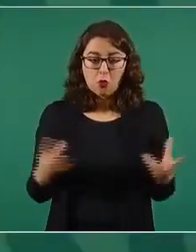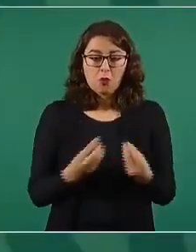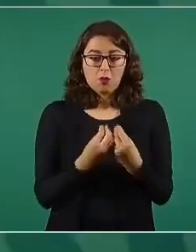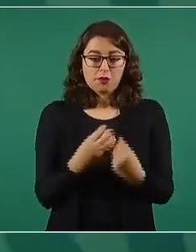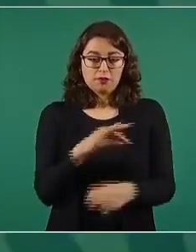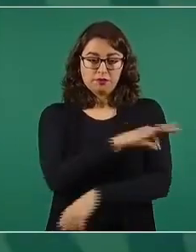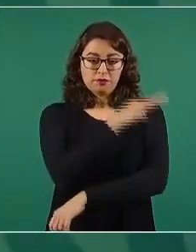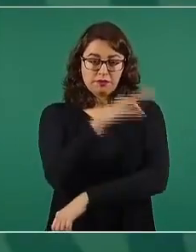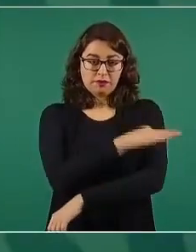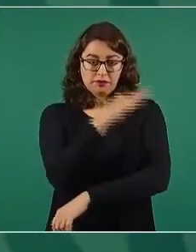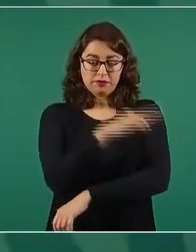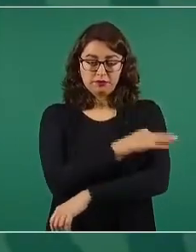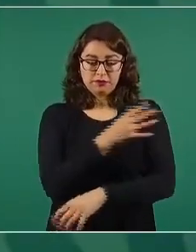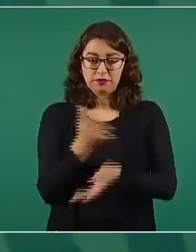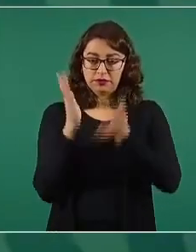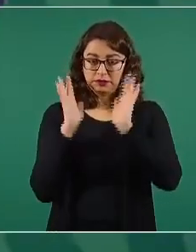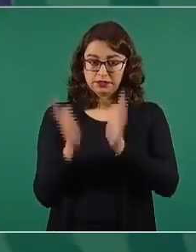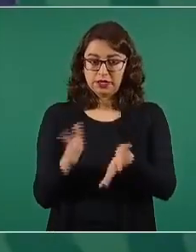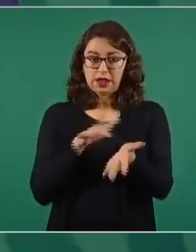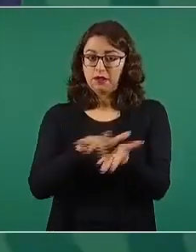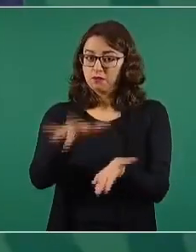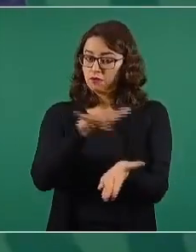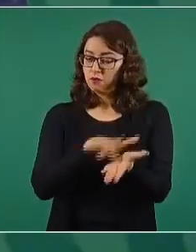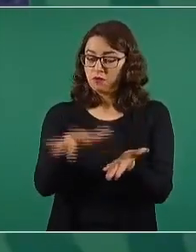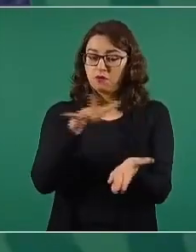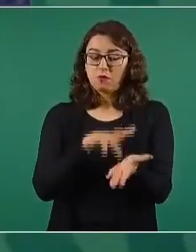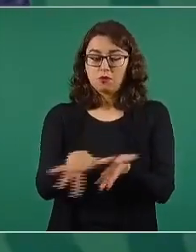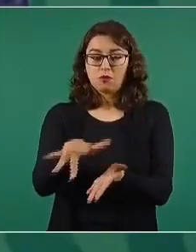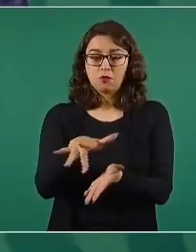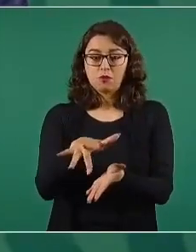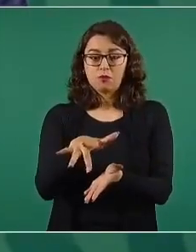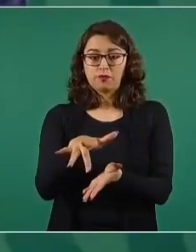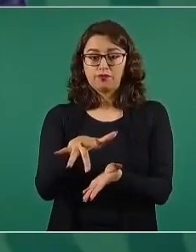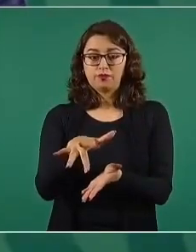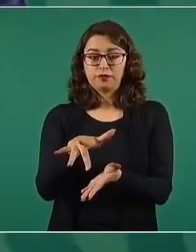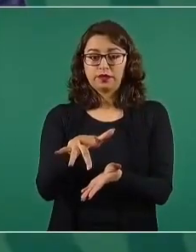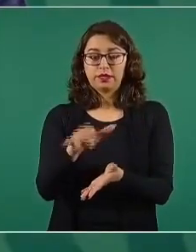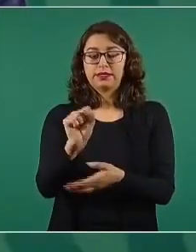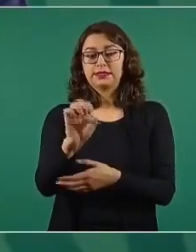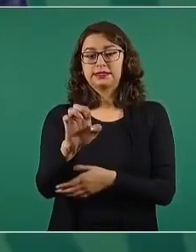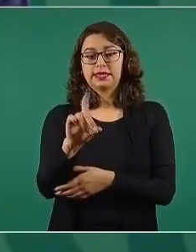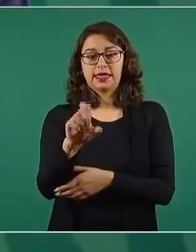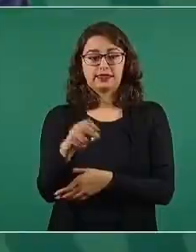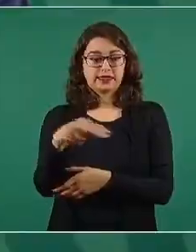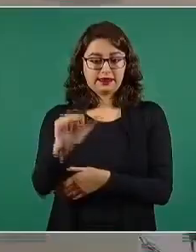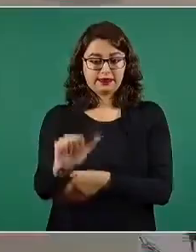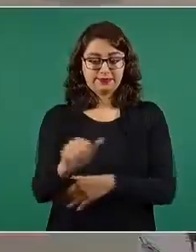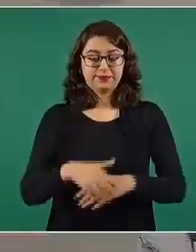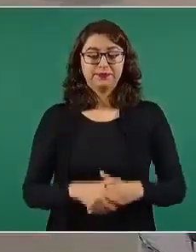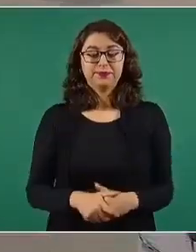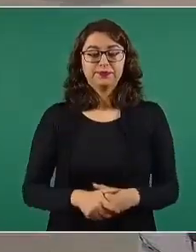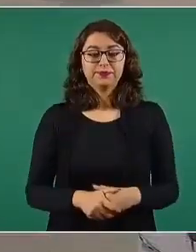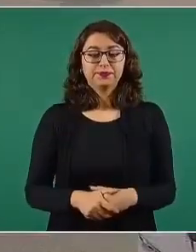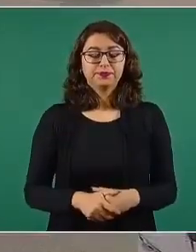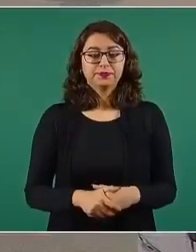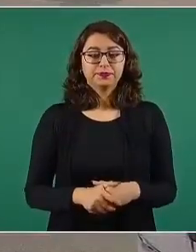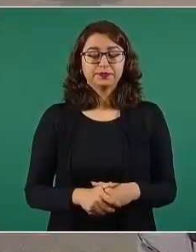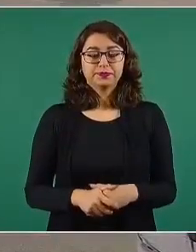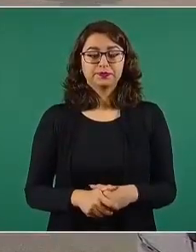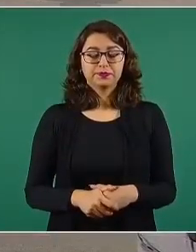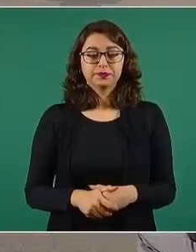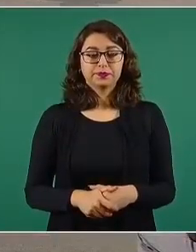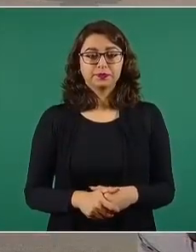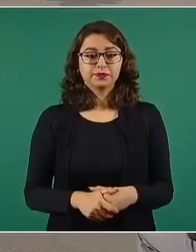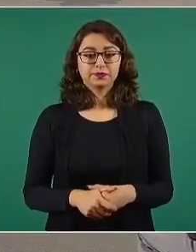vacunación, toda la campaña de vacunación por la Secretaría de la Defensa Nacional. Entonces,